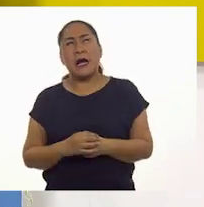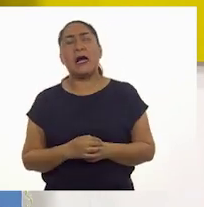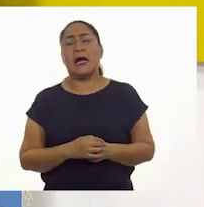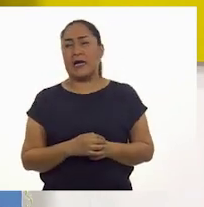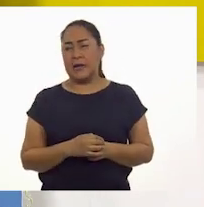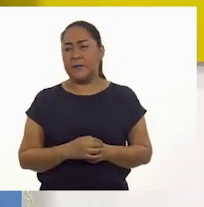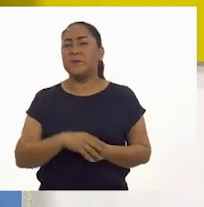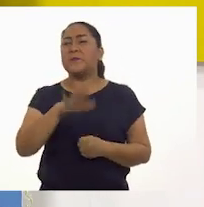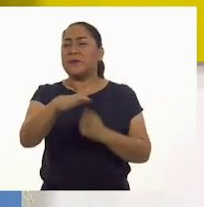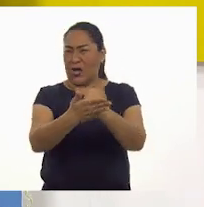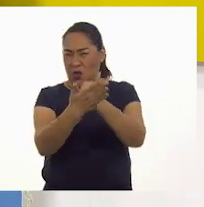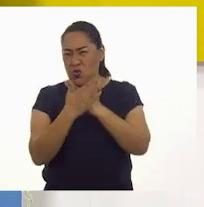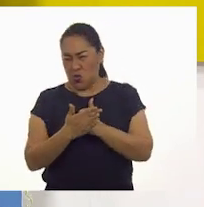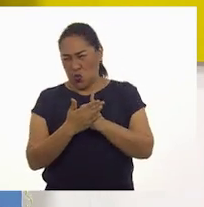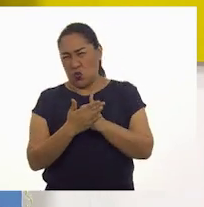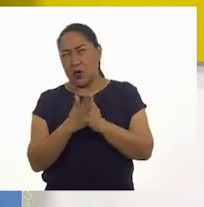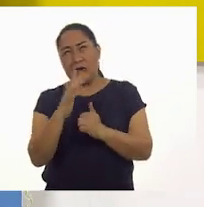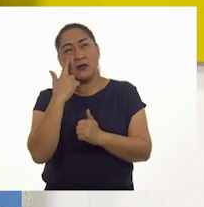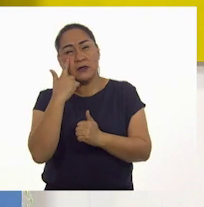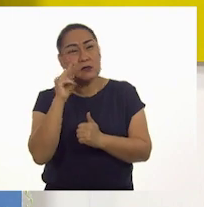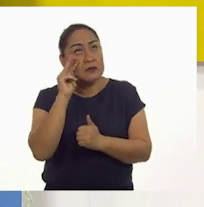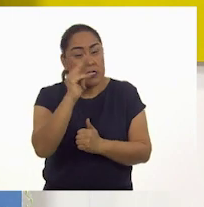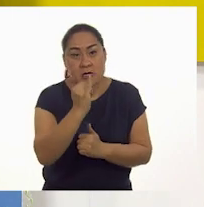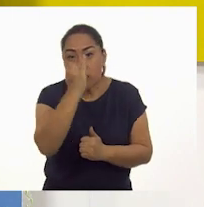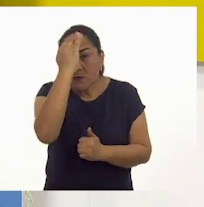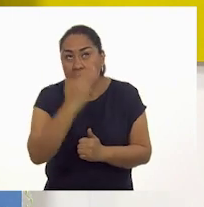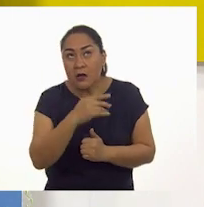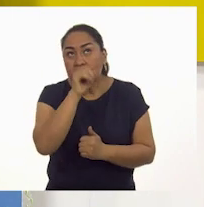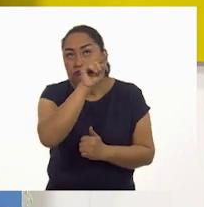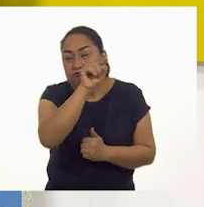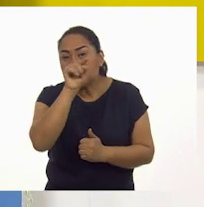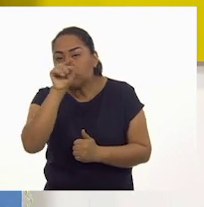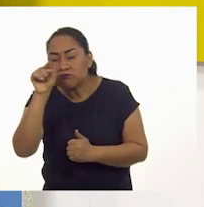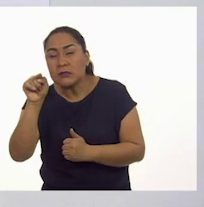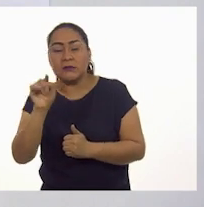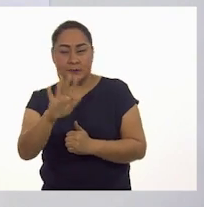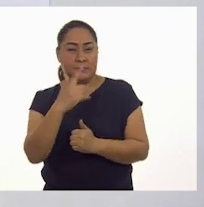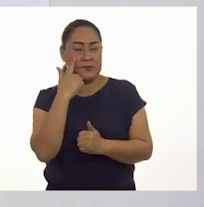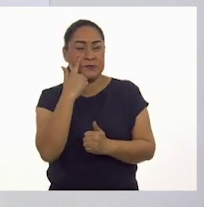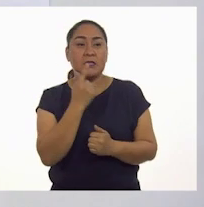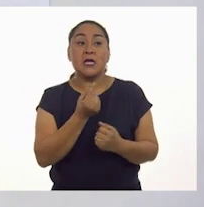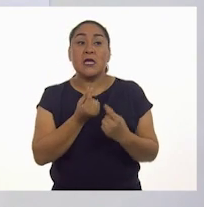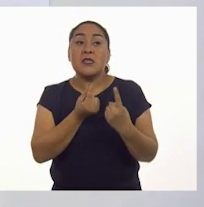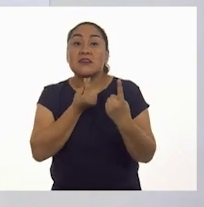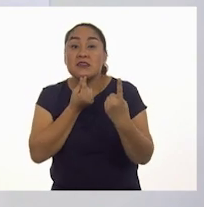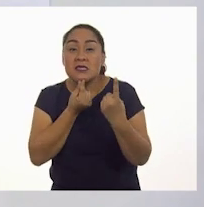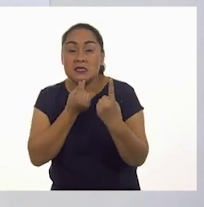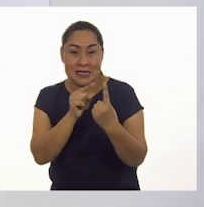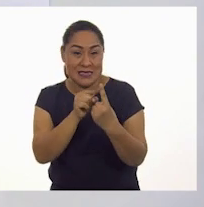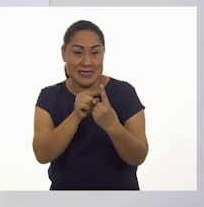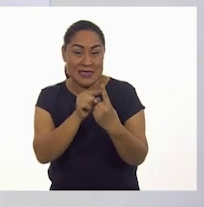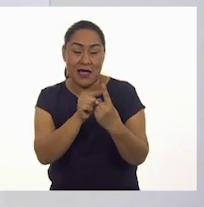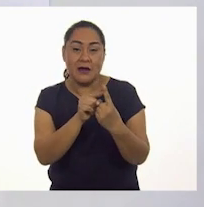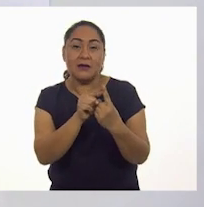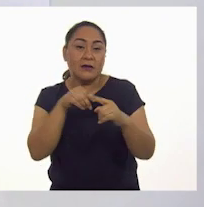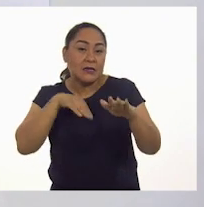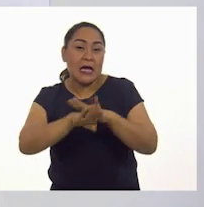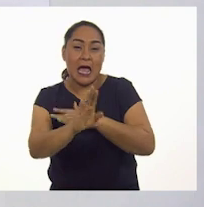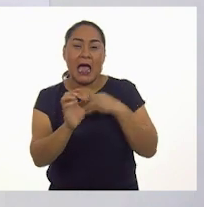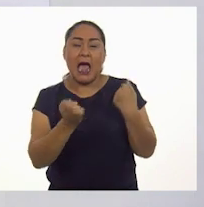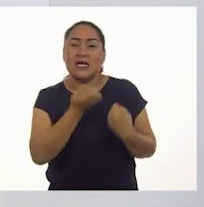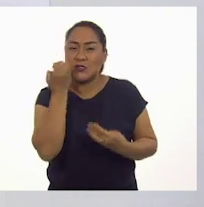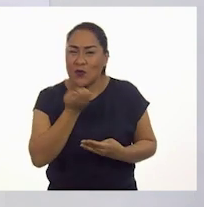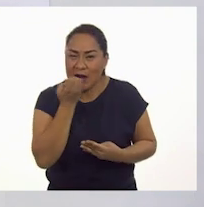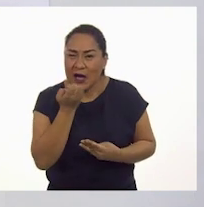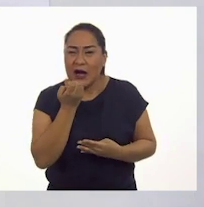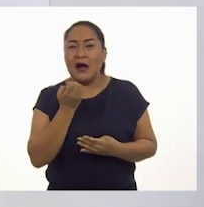¿Qué es lo que estamos viendo en las imágenes? La primera imagen es una niñita que está entrando a la escuela. Incluso ahí dice, por